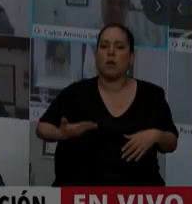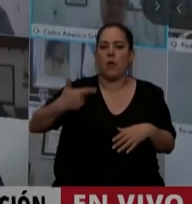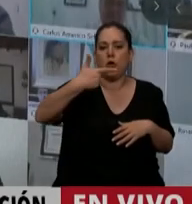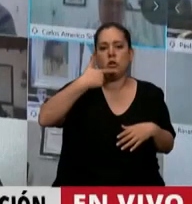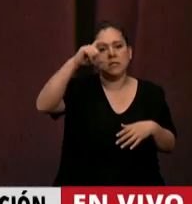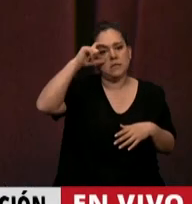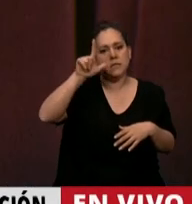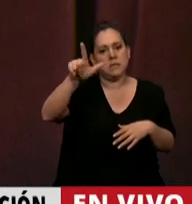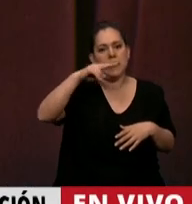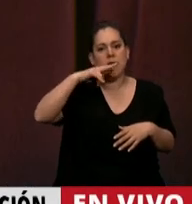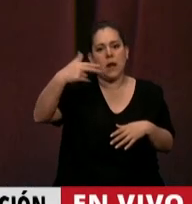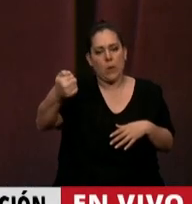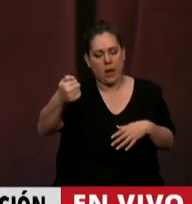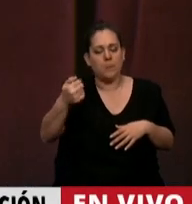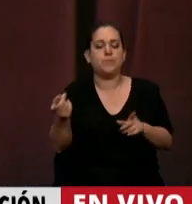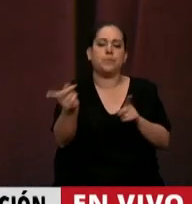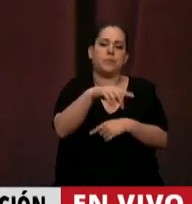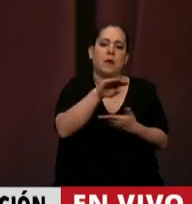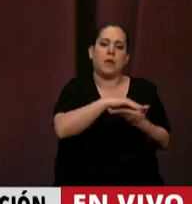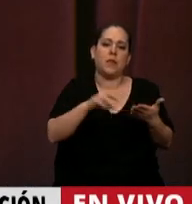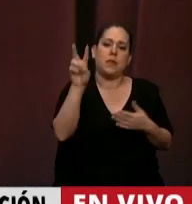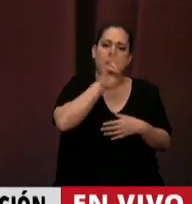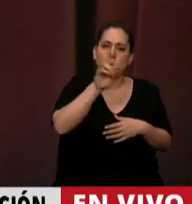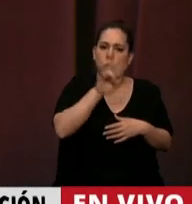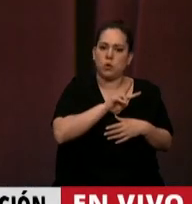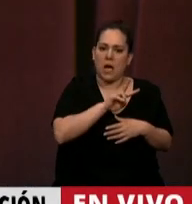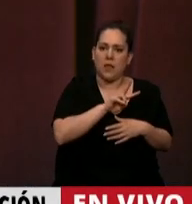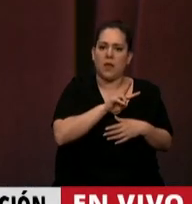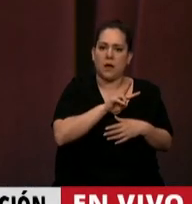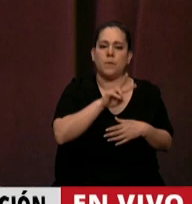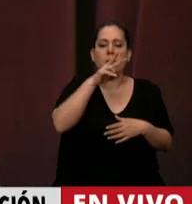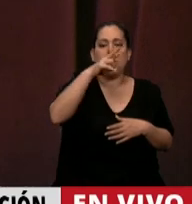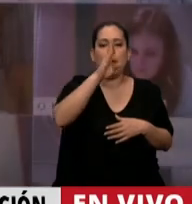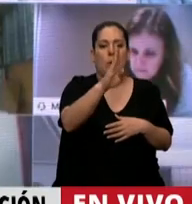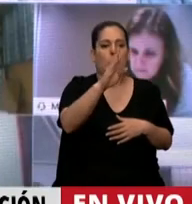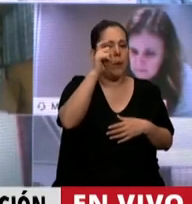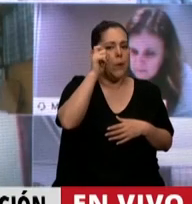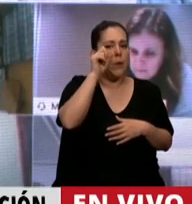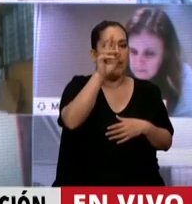El uso de la palabra es la diputada Rosana Andrea Bertone.